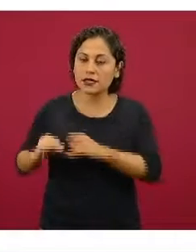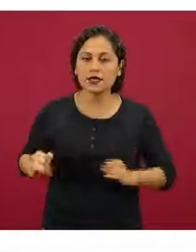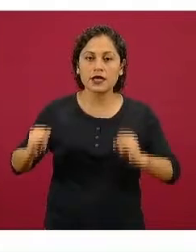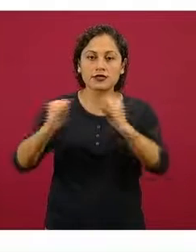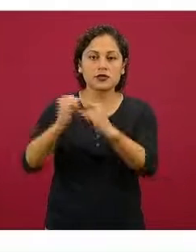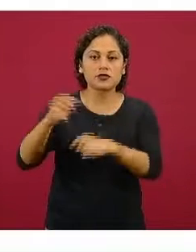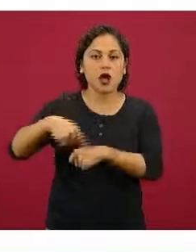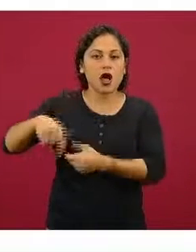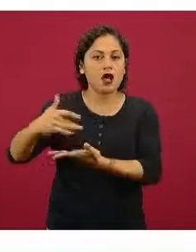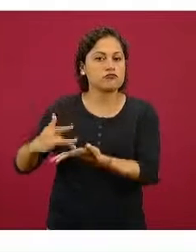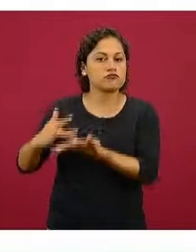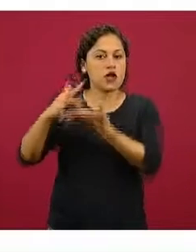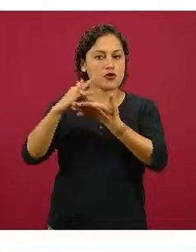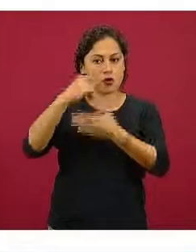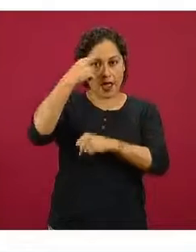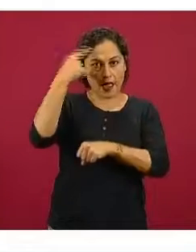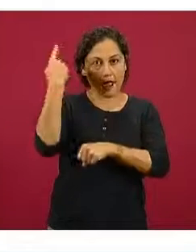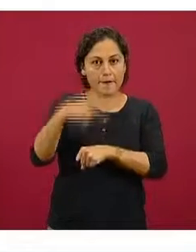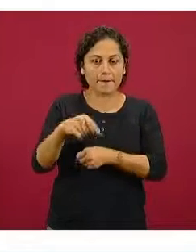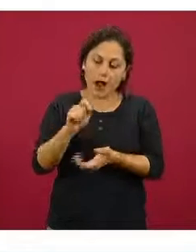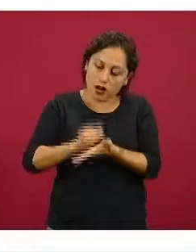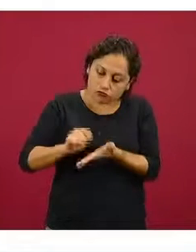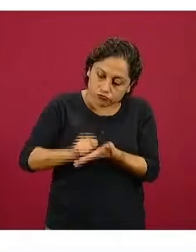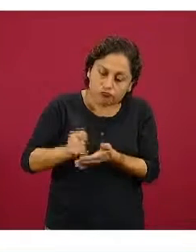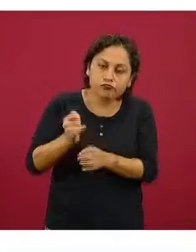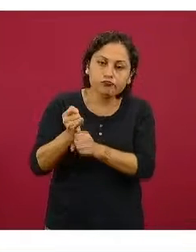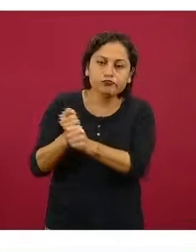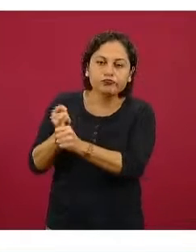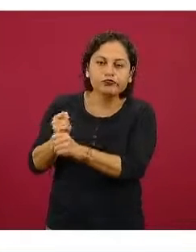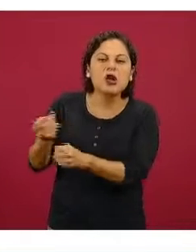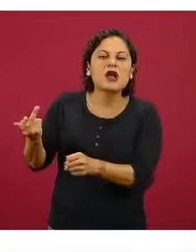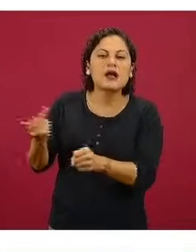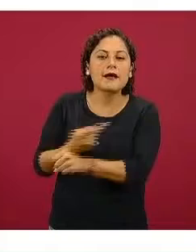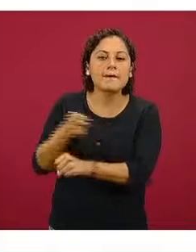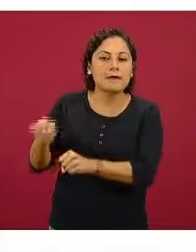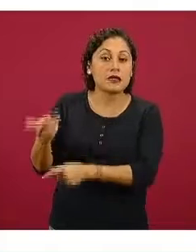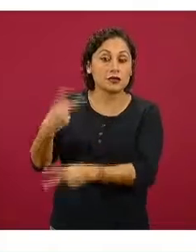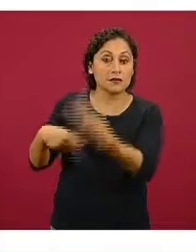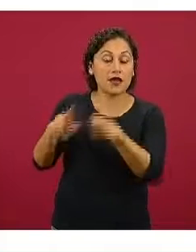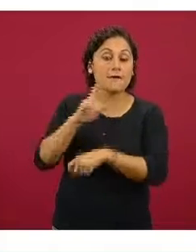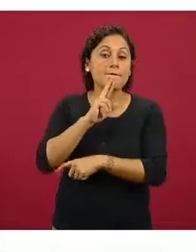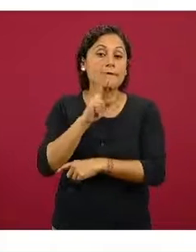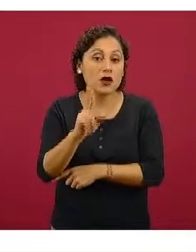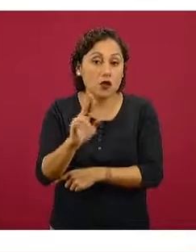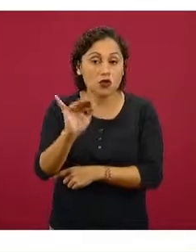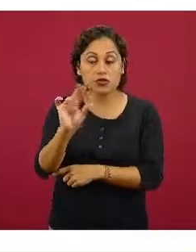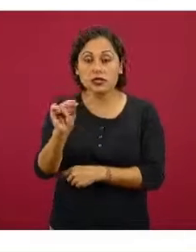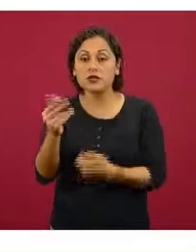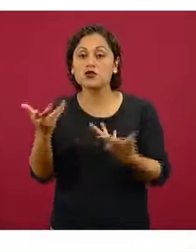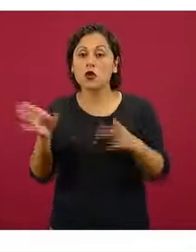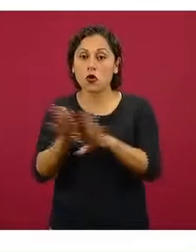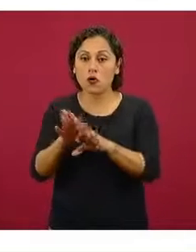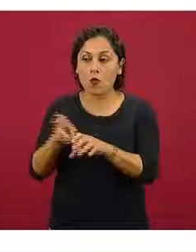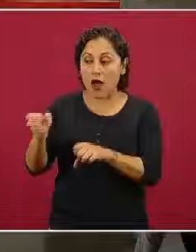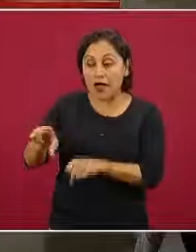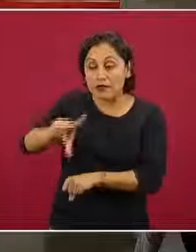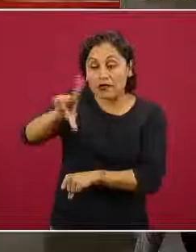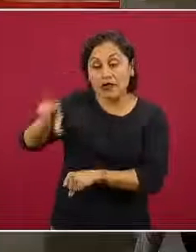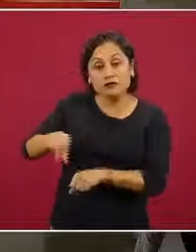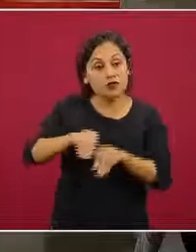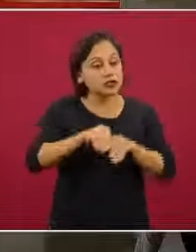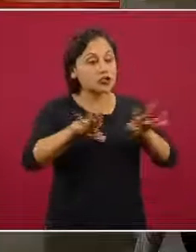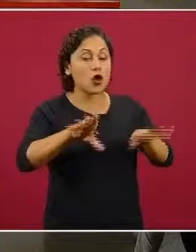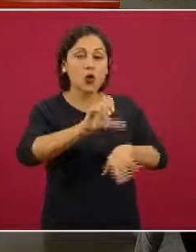al desarrollo de documentar el proceso que nos permite escalarlo a muchas más regiones a muchos más estados. La siguiente